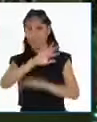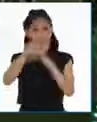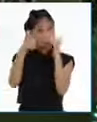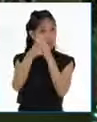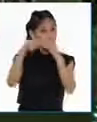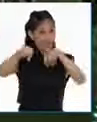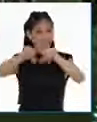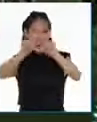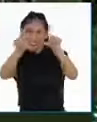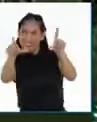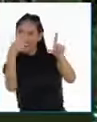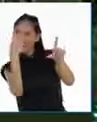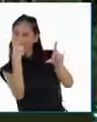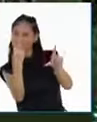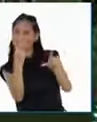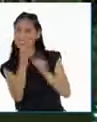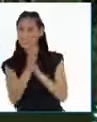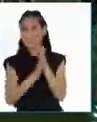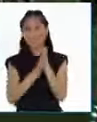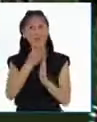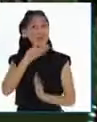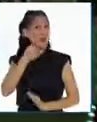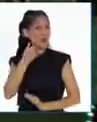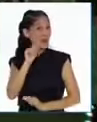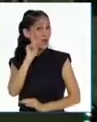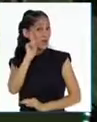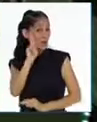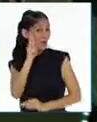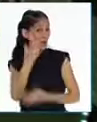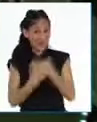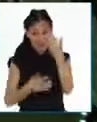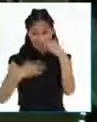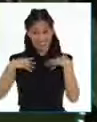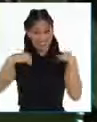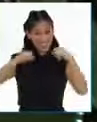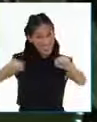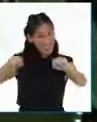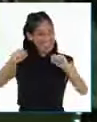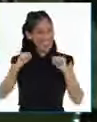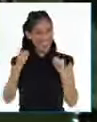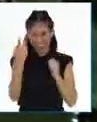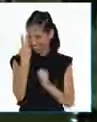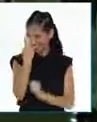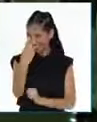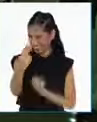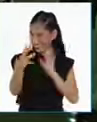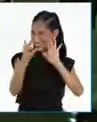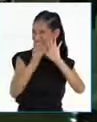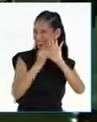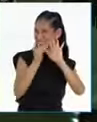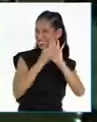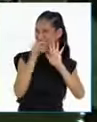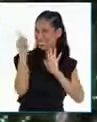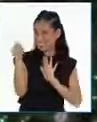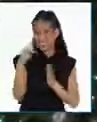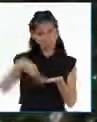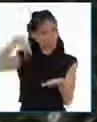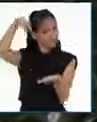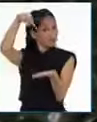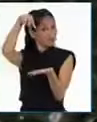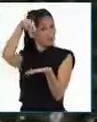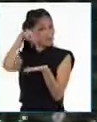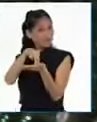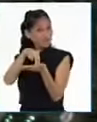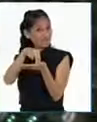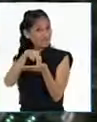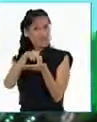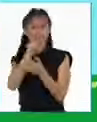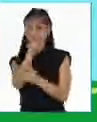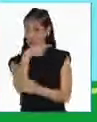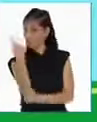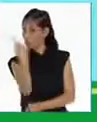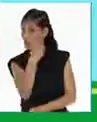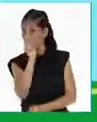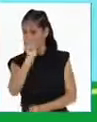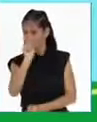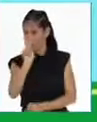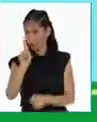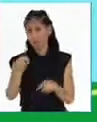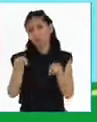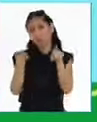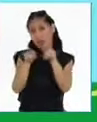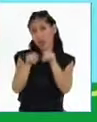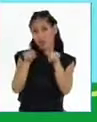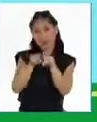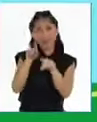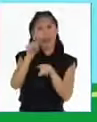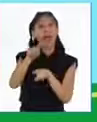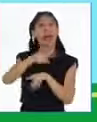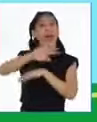en este programa, ¿qué tal si movemos un poco el cuerpo? ¡Ah! ¡Vamos! A ponerse de pie. Y no solo tú. Puedes llamar a